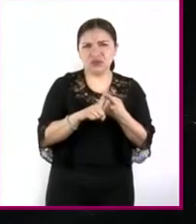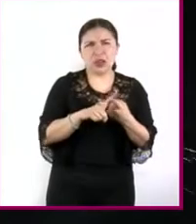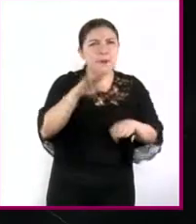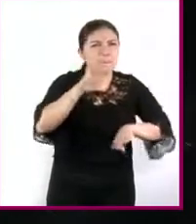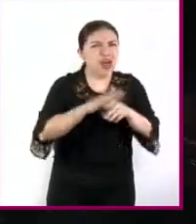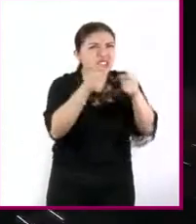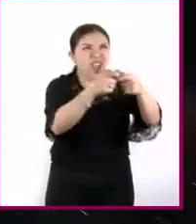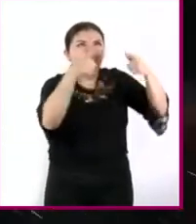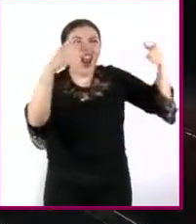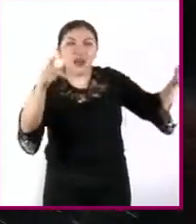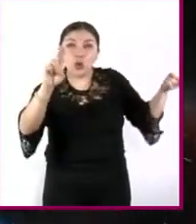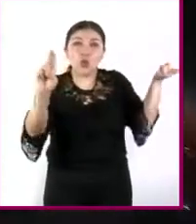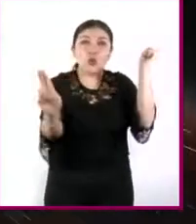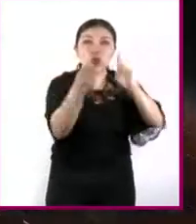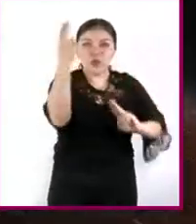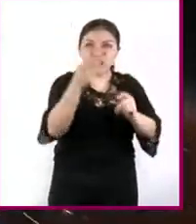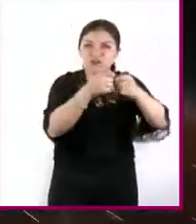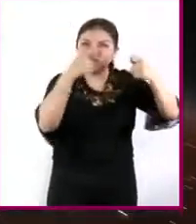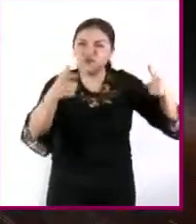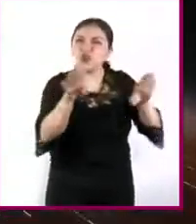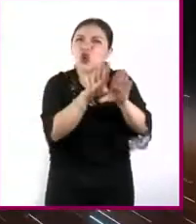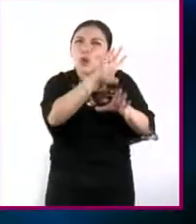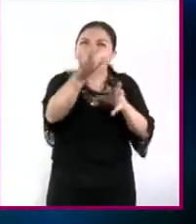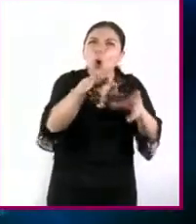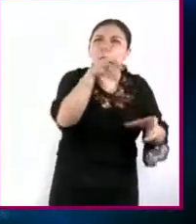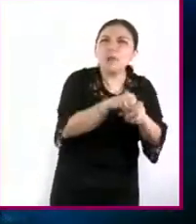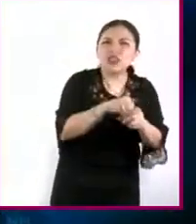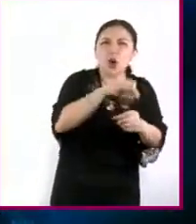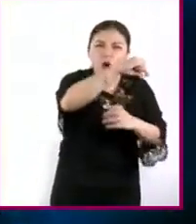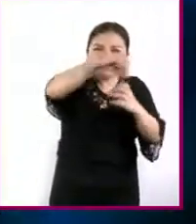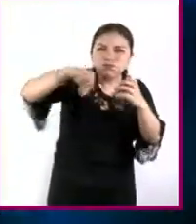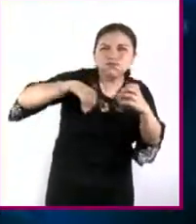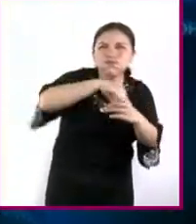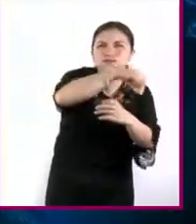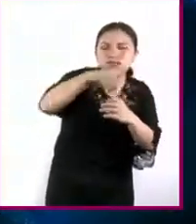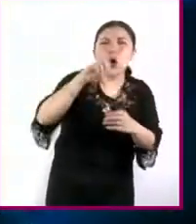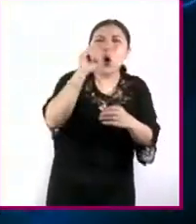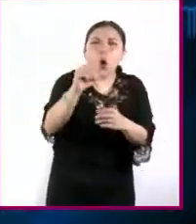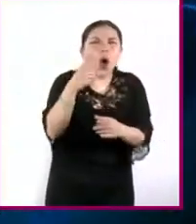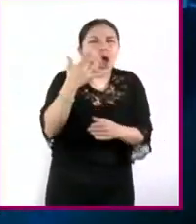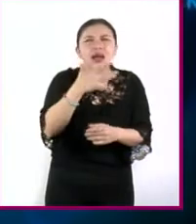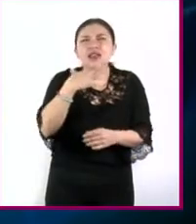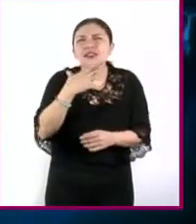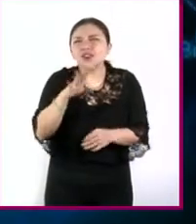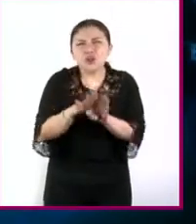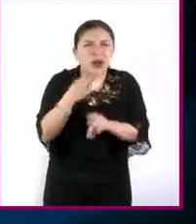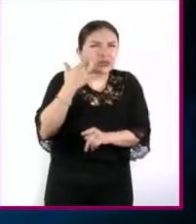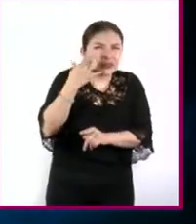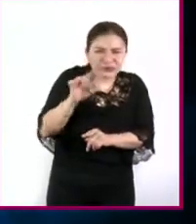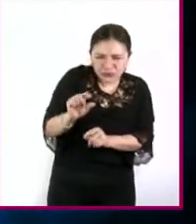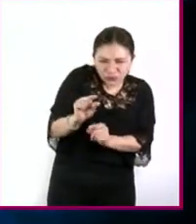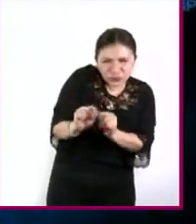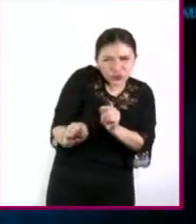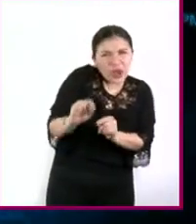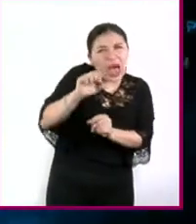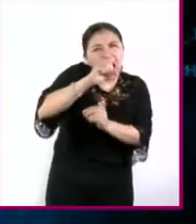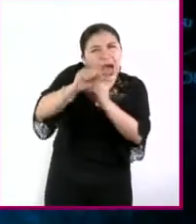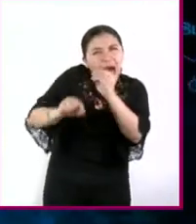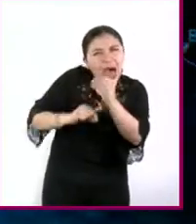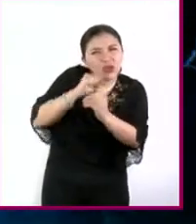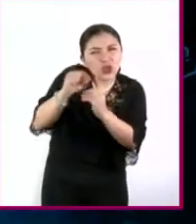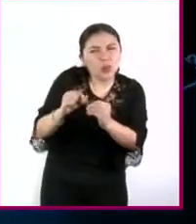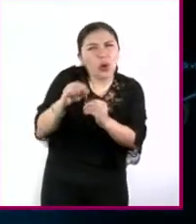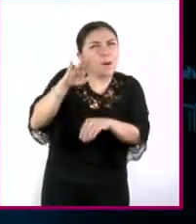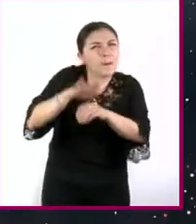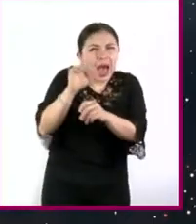más grandes del universo que son los cúmulos de galaxias hasta los pequeñísimos componentes del átomo electrones protones